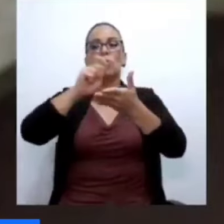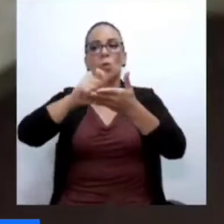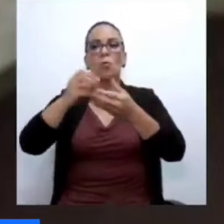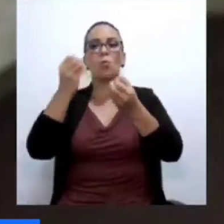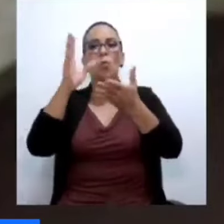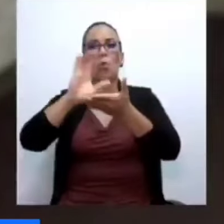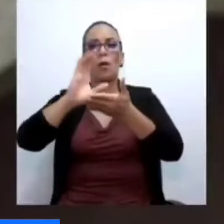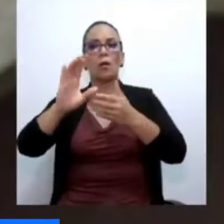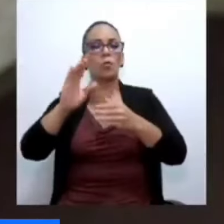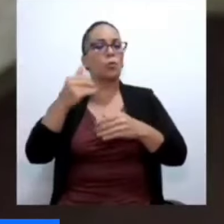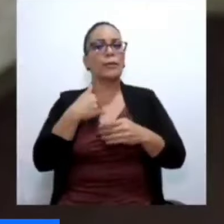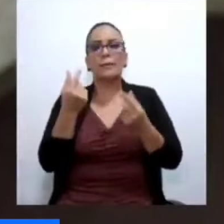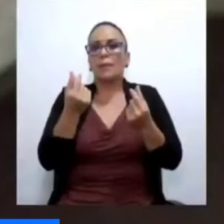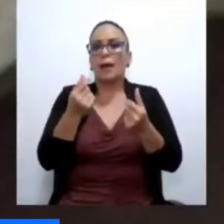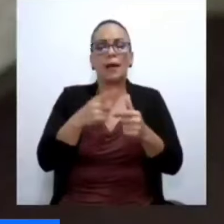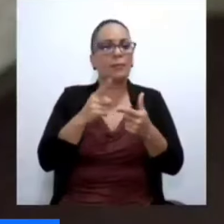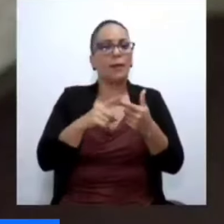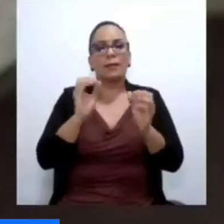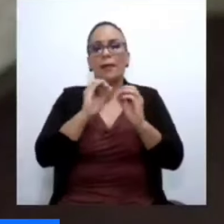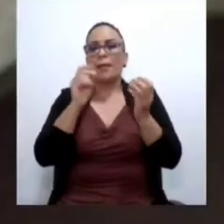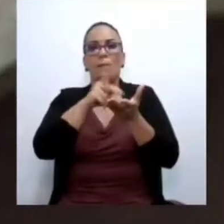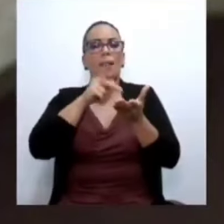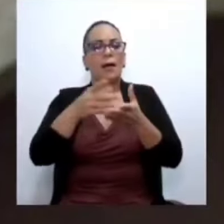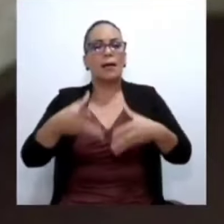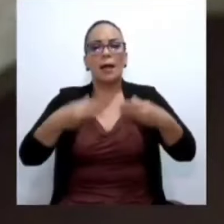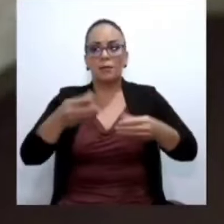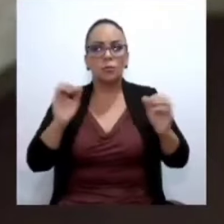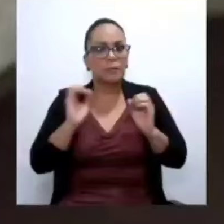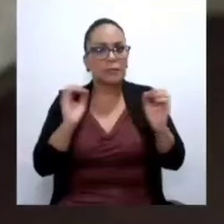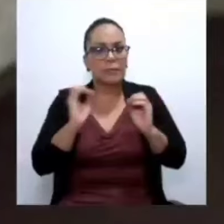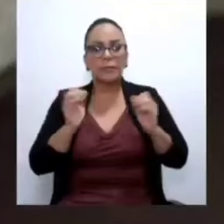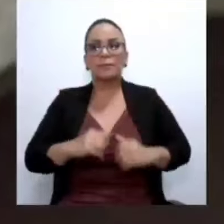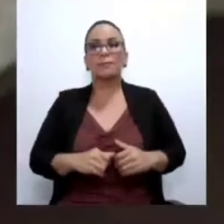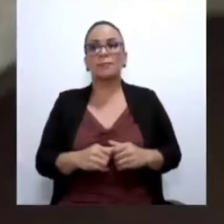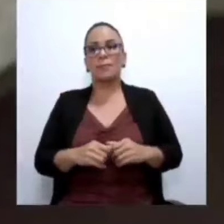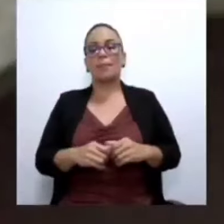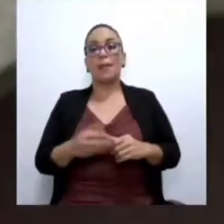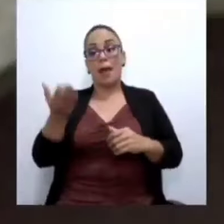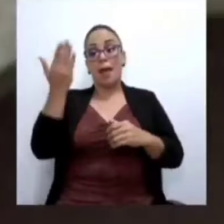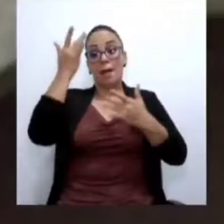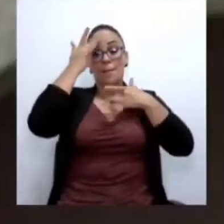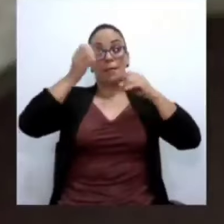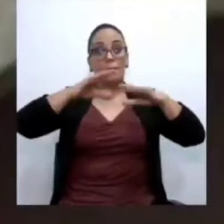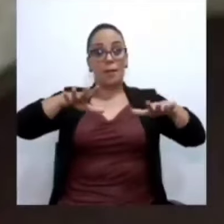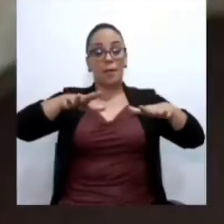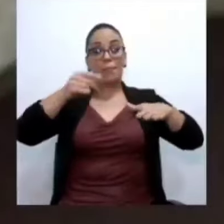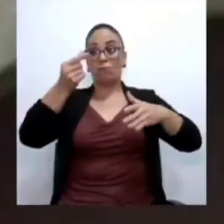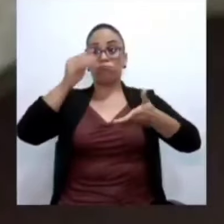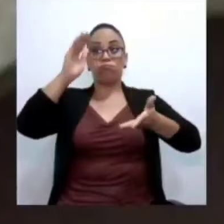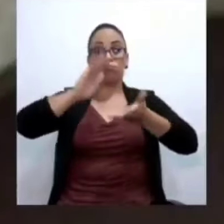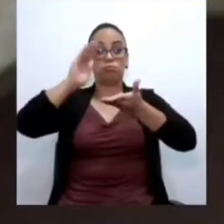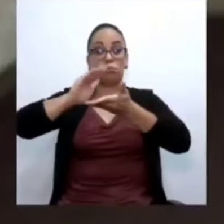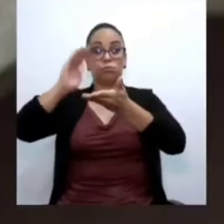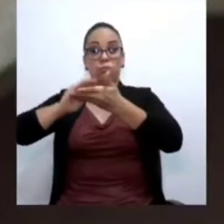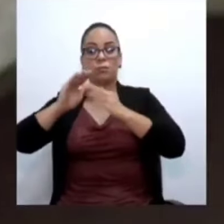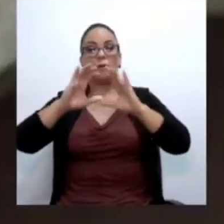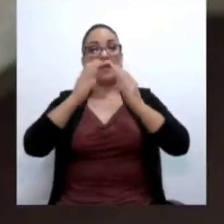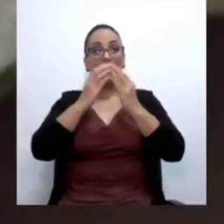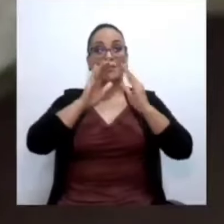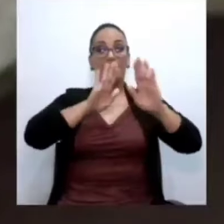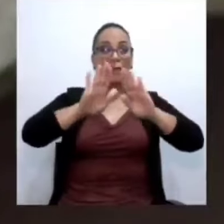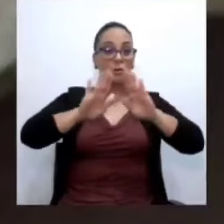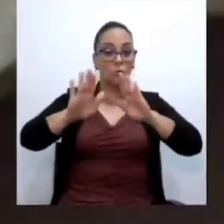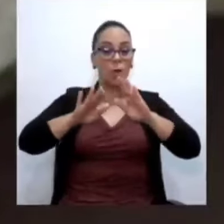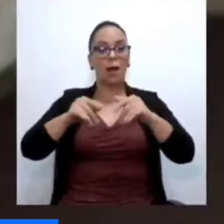colegios no tienen dinero, no tienen plata para pagar sus gastos. En pandemia hubo recortes, las clases eran virtuales, había